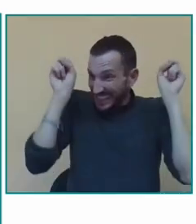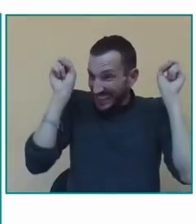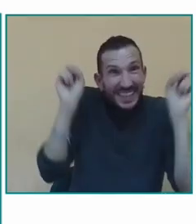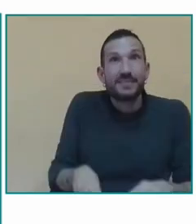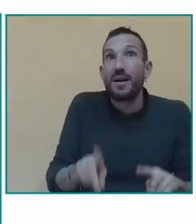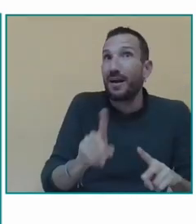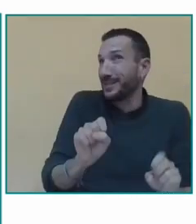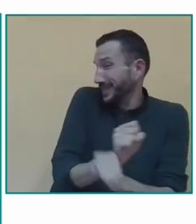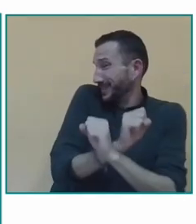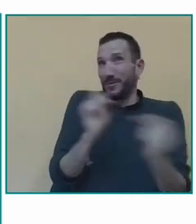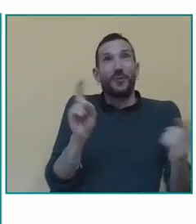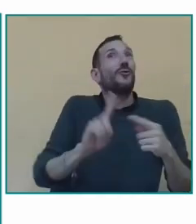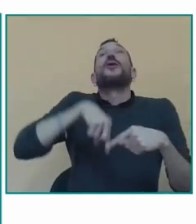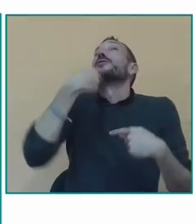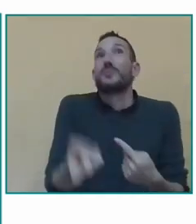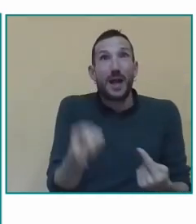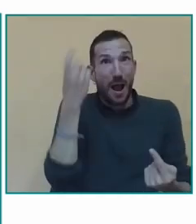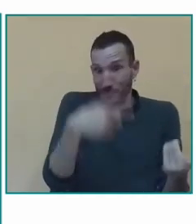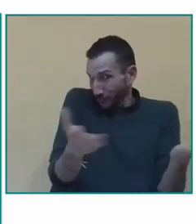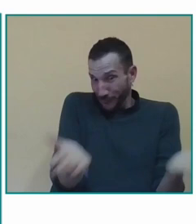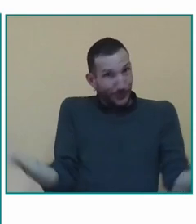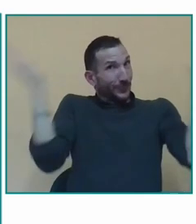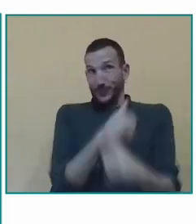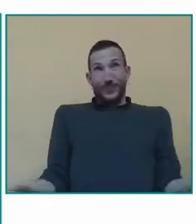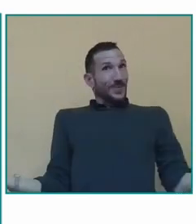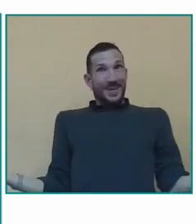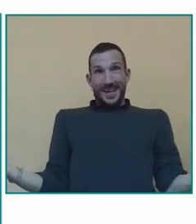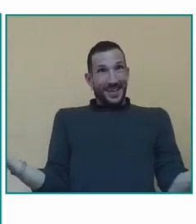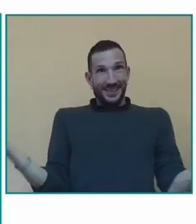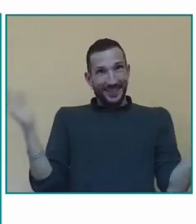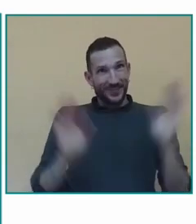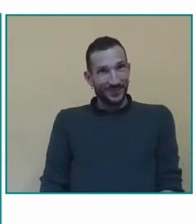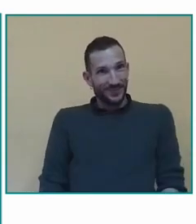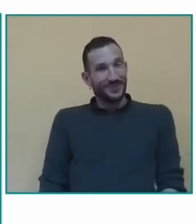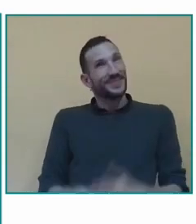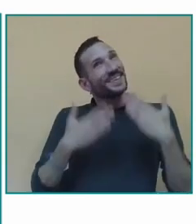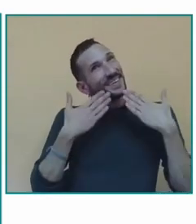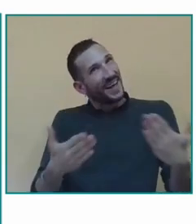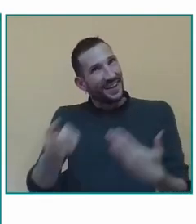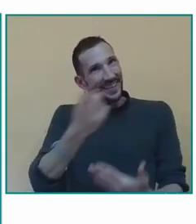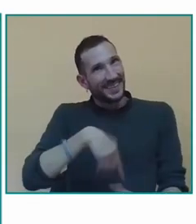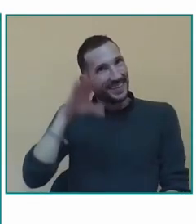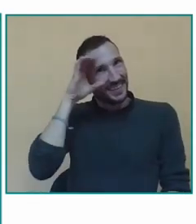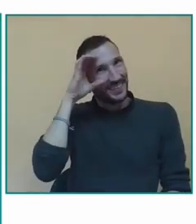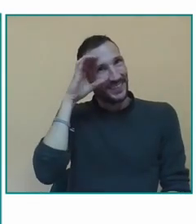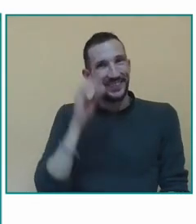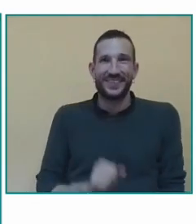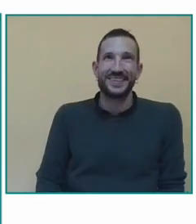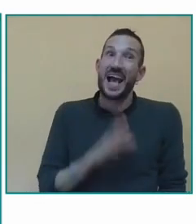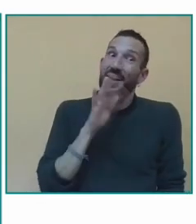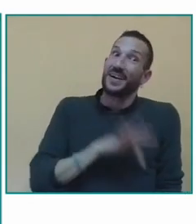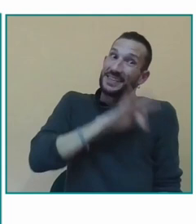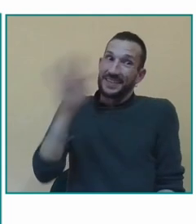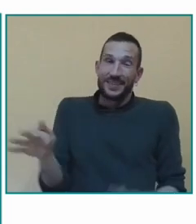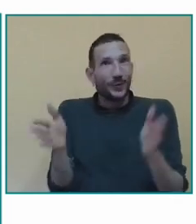y realmente la educación inclusiva no sería posible no hay educación inclusiva no hay inclusión y no hay lengua de signos muchas